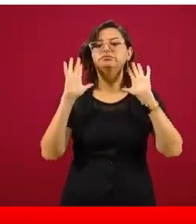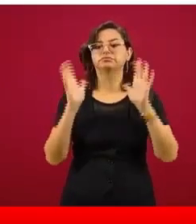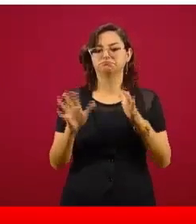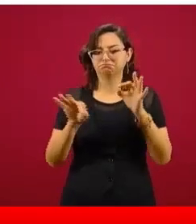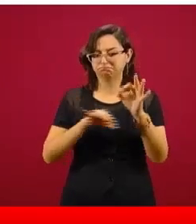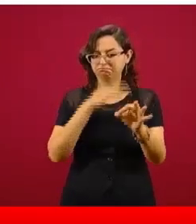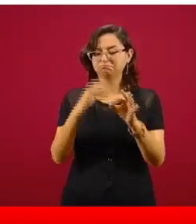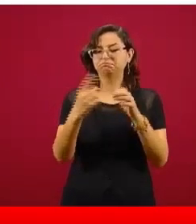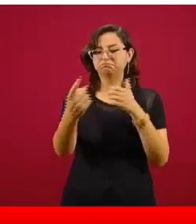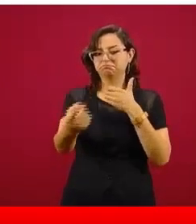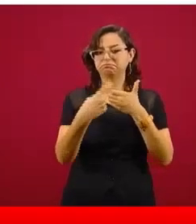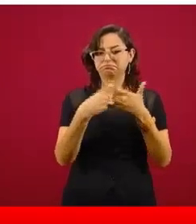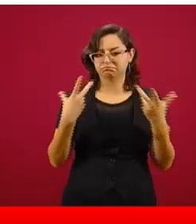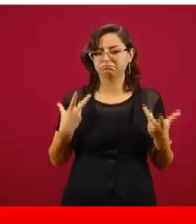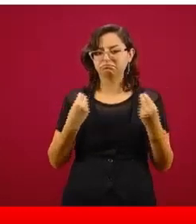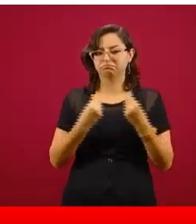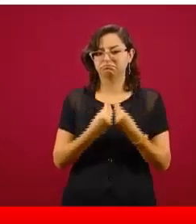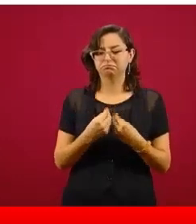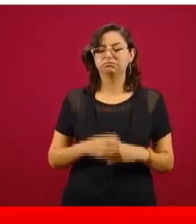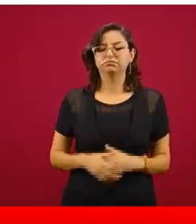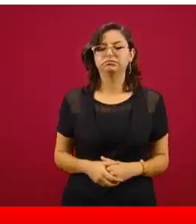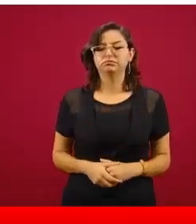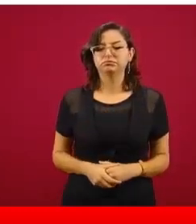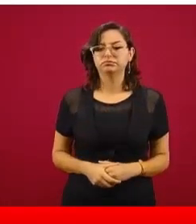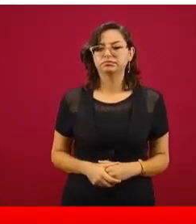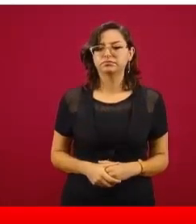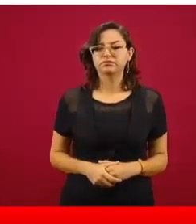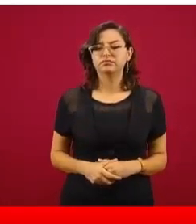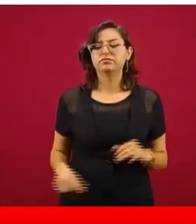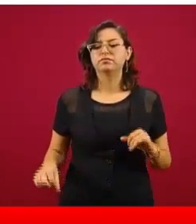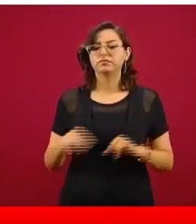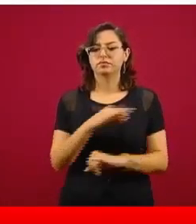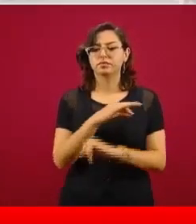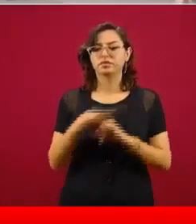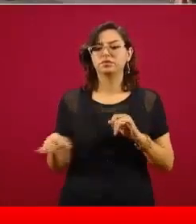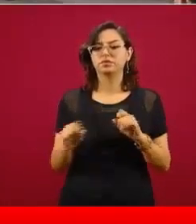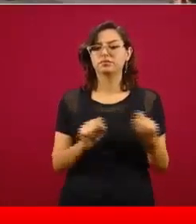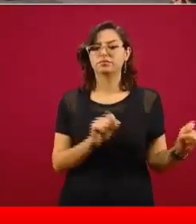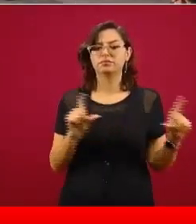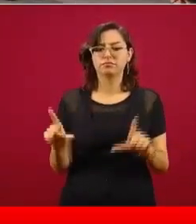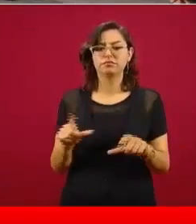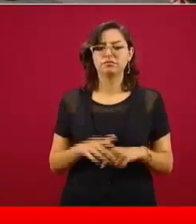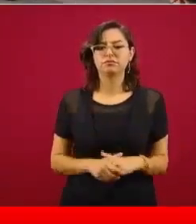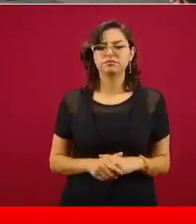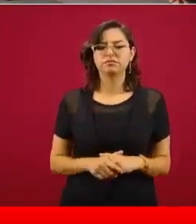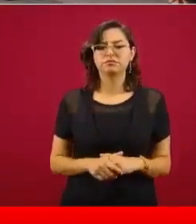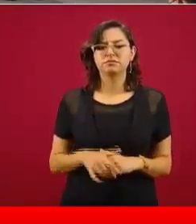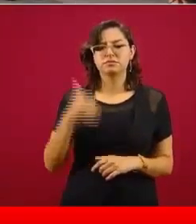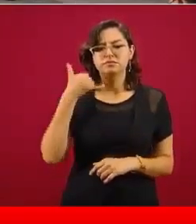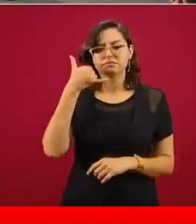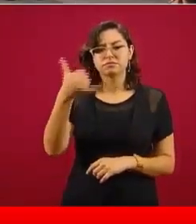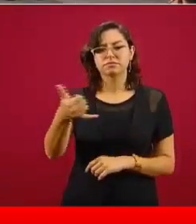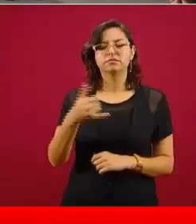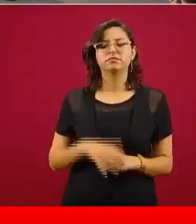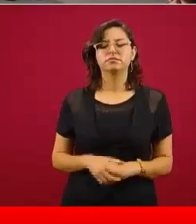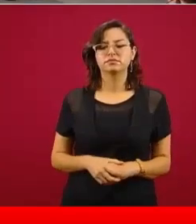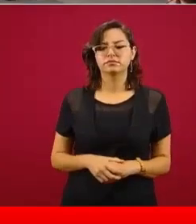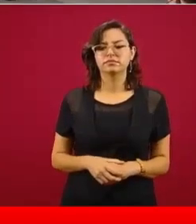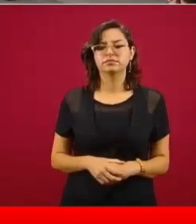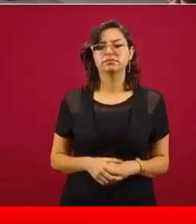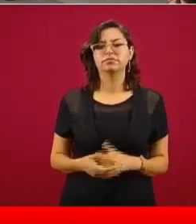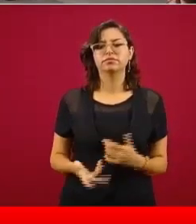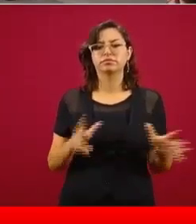trabajando en este momento con nosotros. Y finalmente viene, me parece que el número nuevamente es